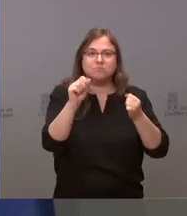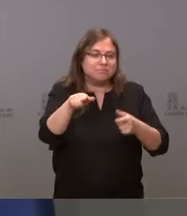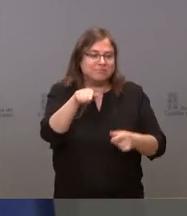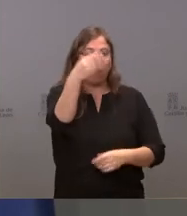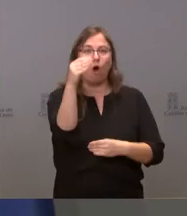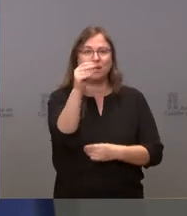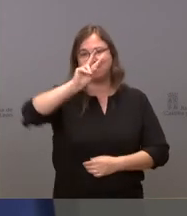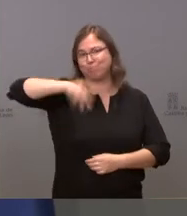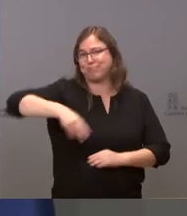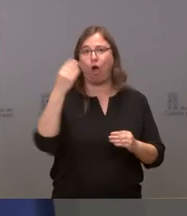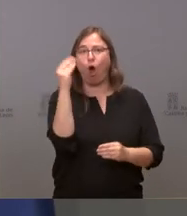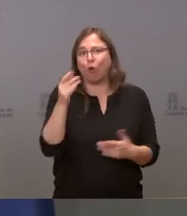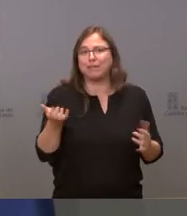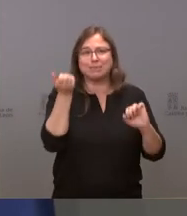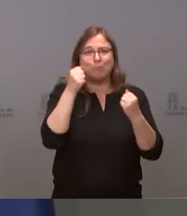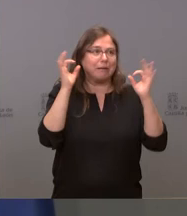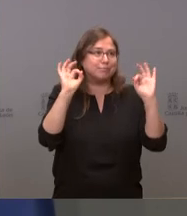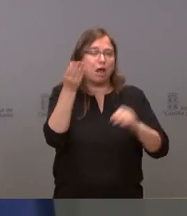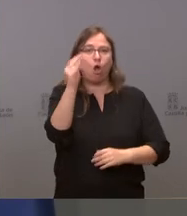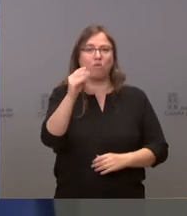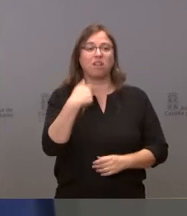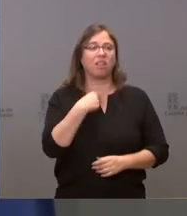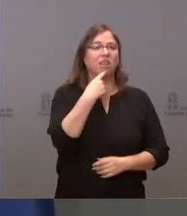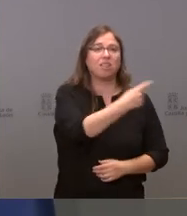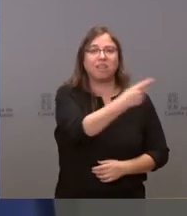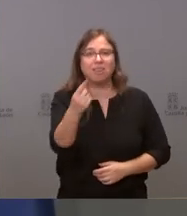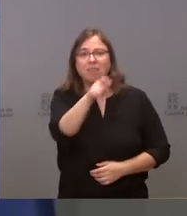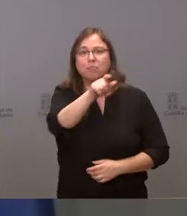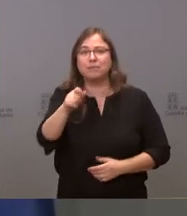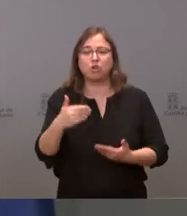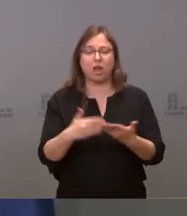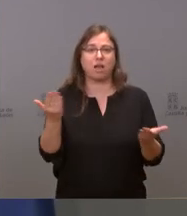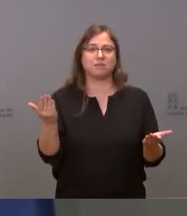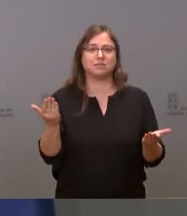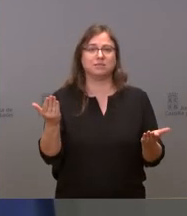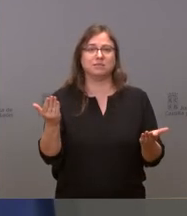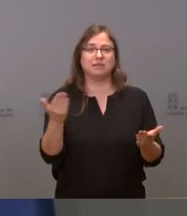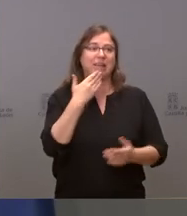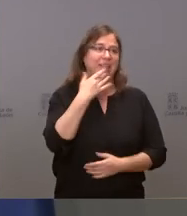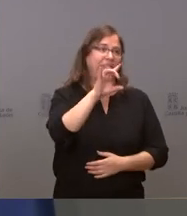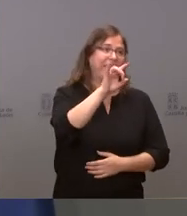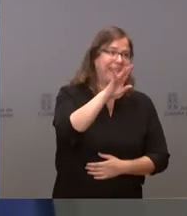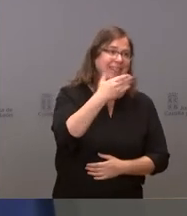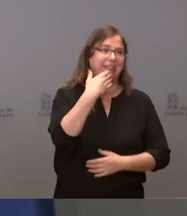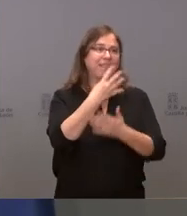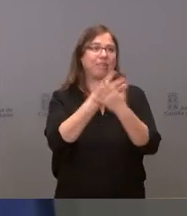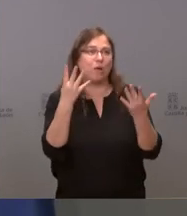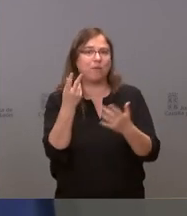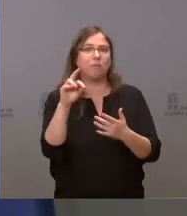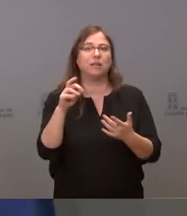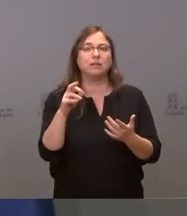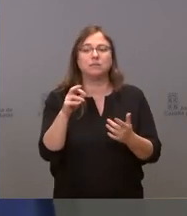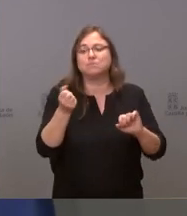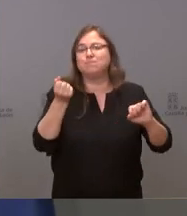jóvenes. Quiere decir que no podemos decirle a la gente a los 15, a los 19, a los 20, se